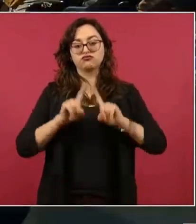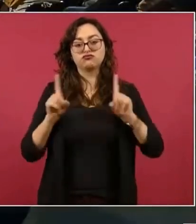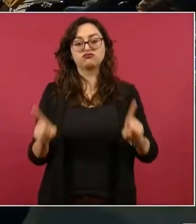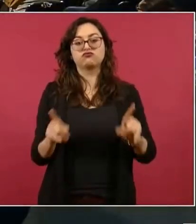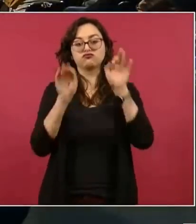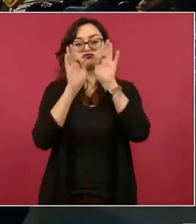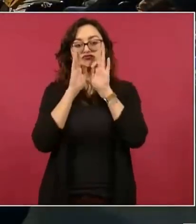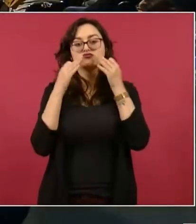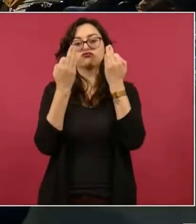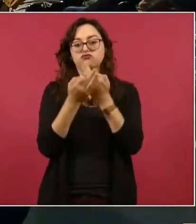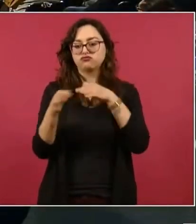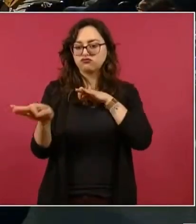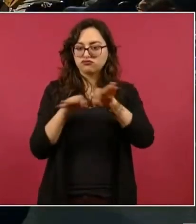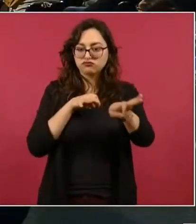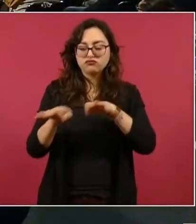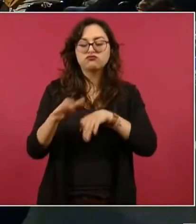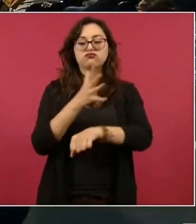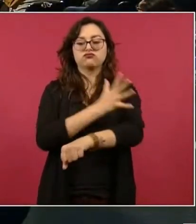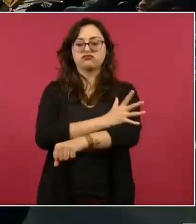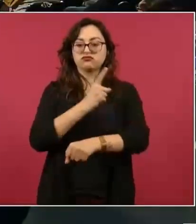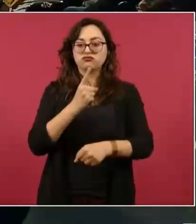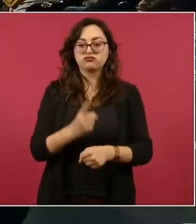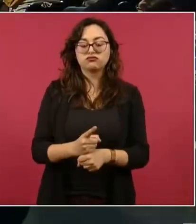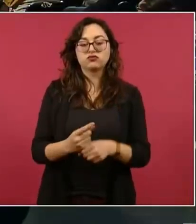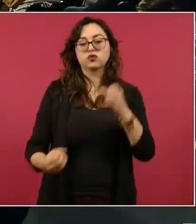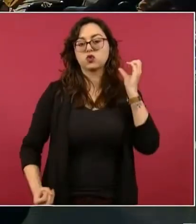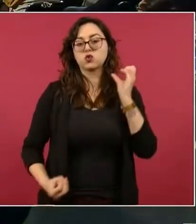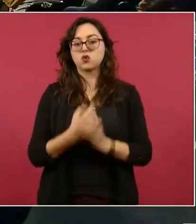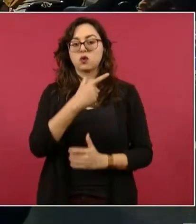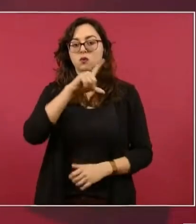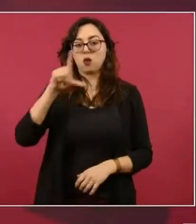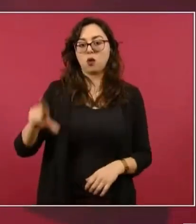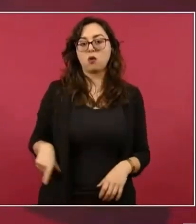el humanismo mexicano.